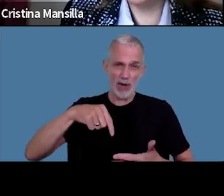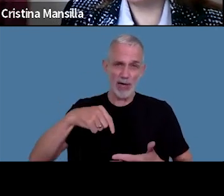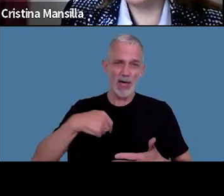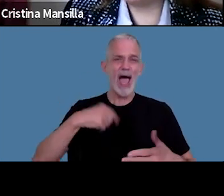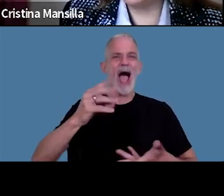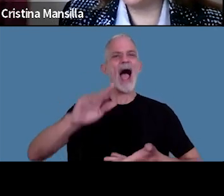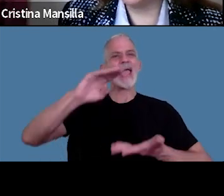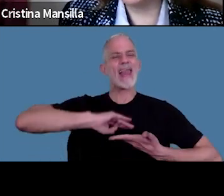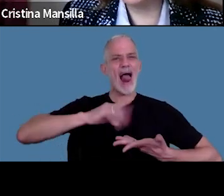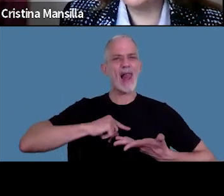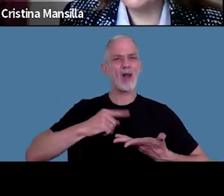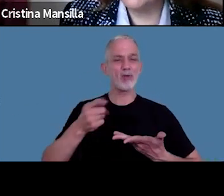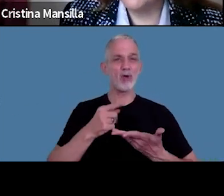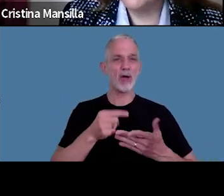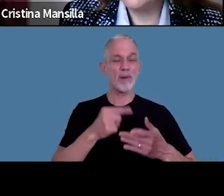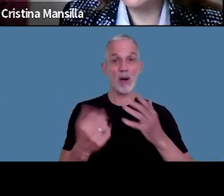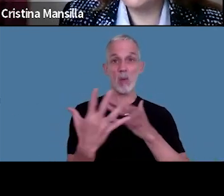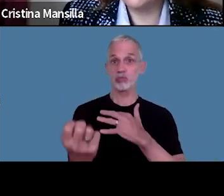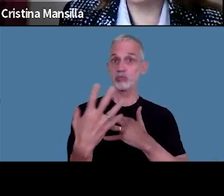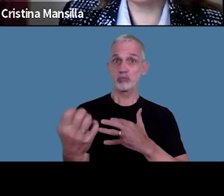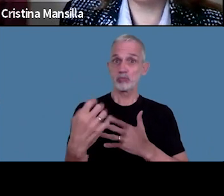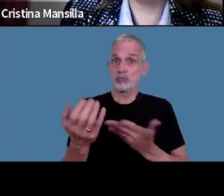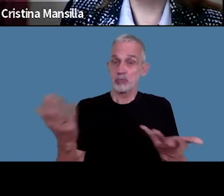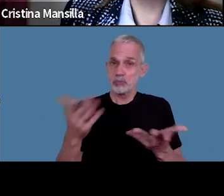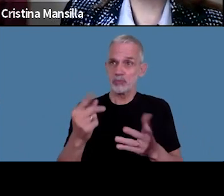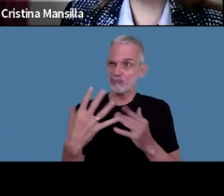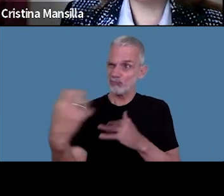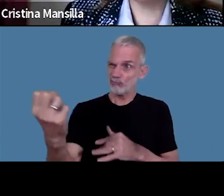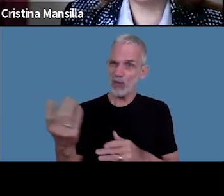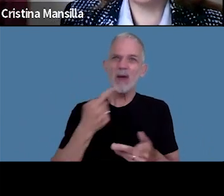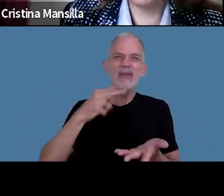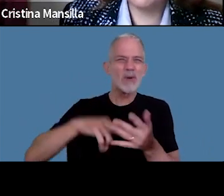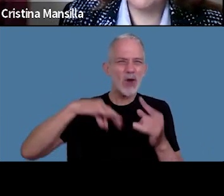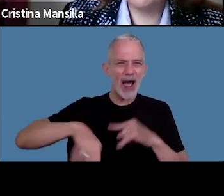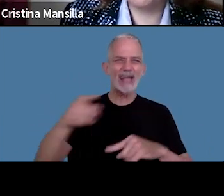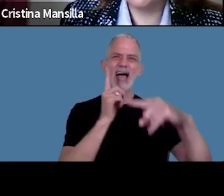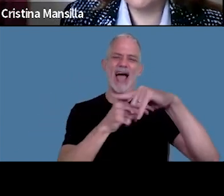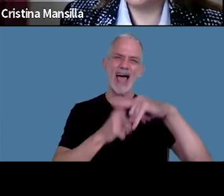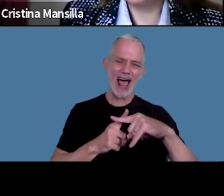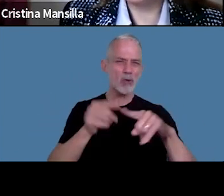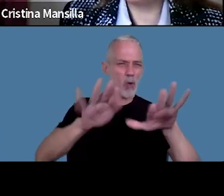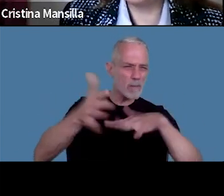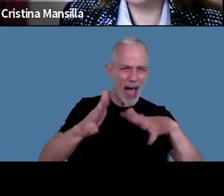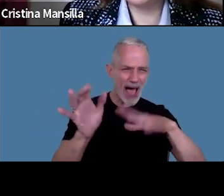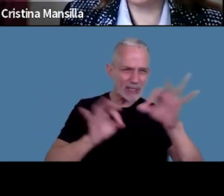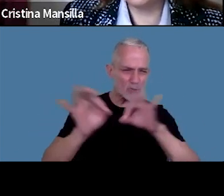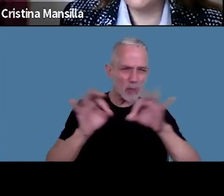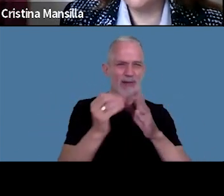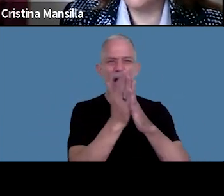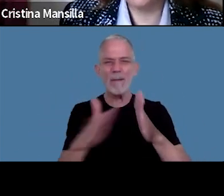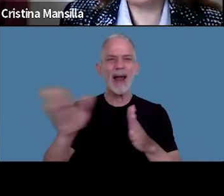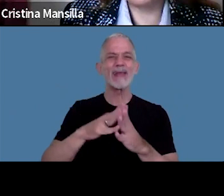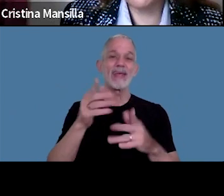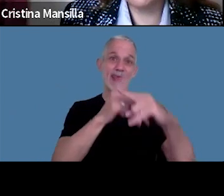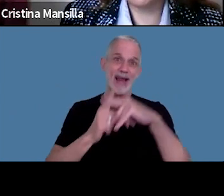aguinaldo que me han venido reteniendo ese aguinaldo se calcula estimativamente a partir del